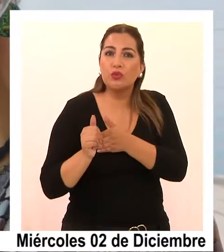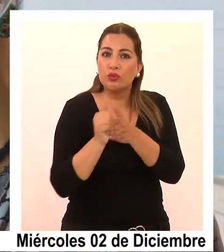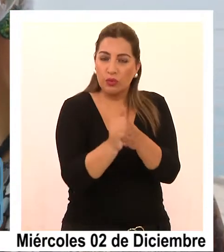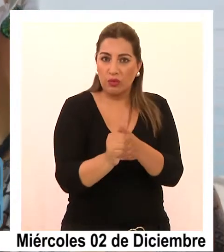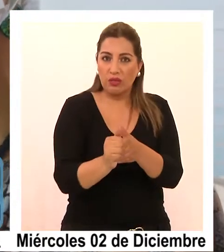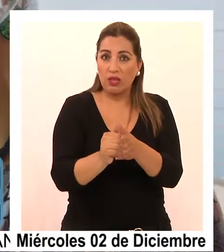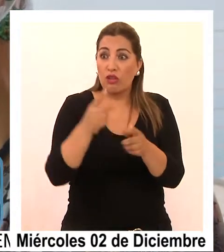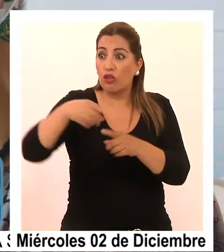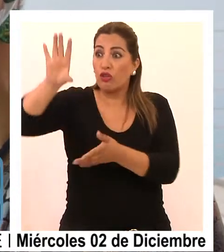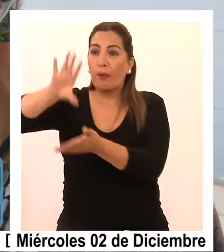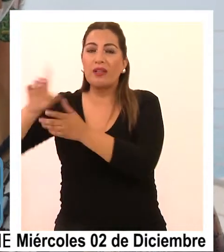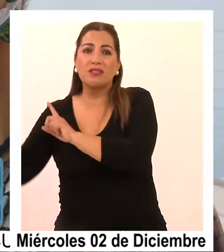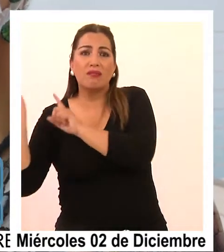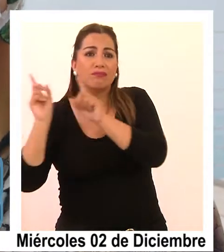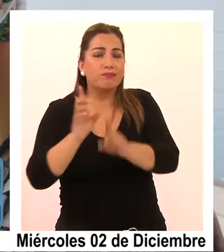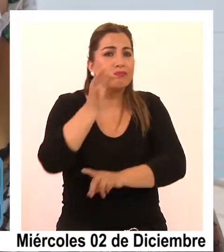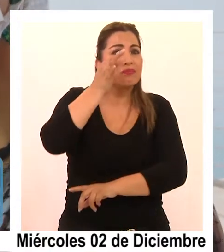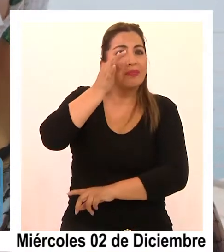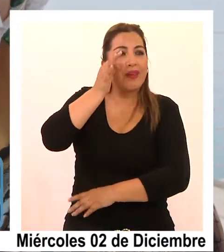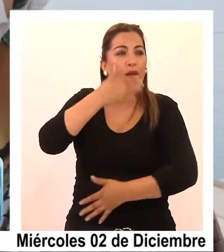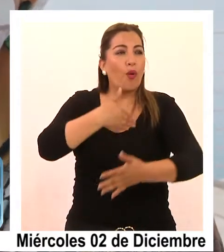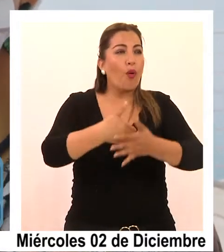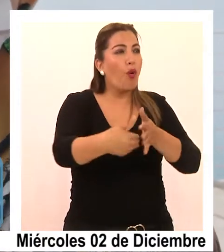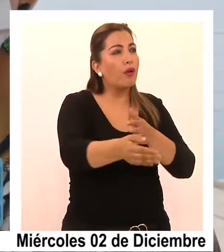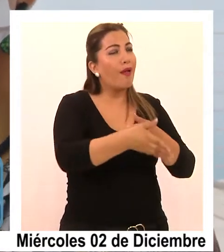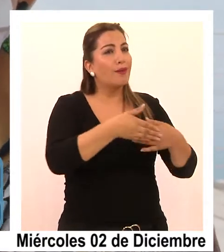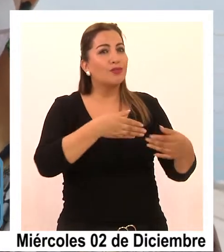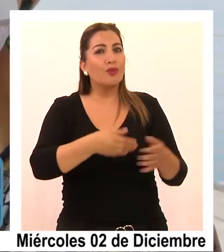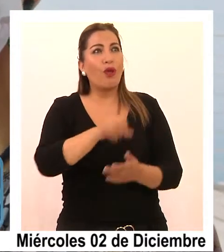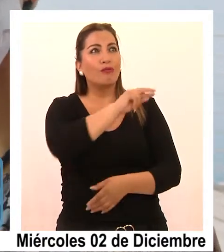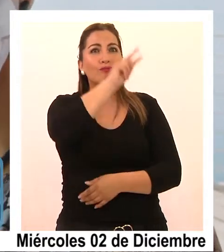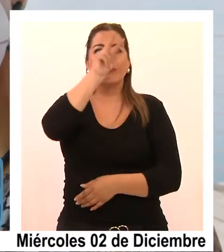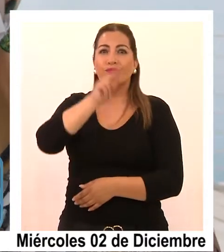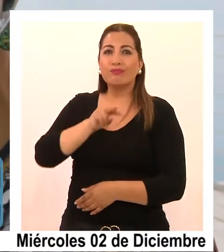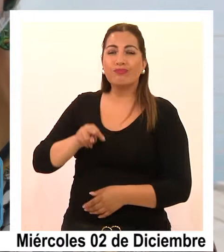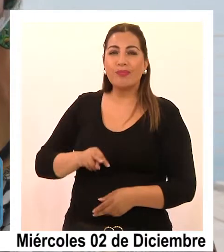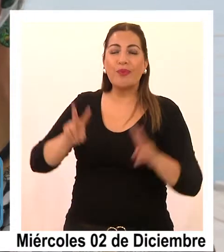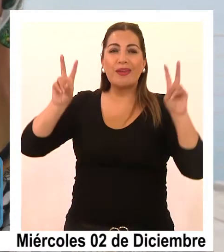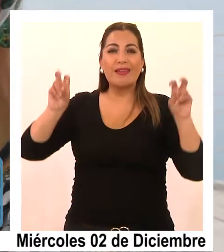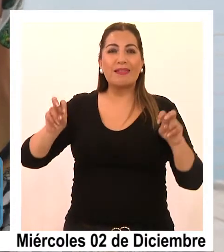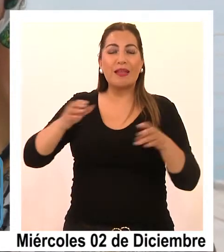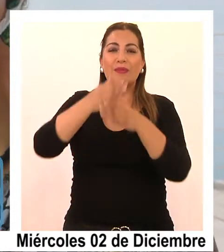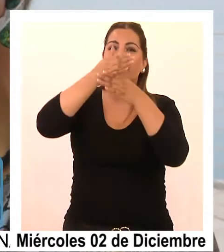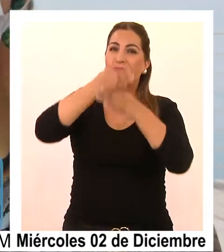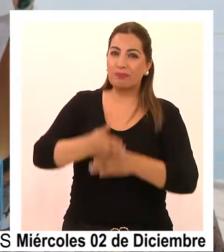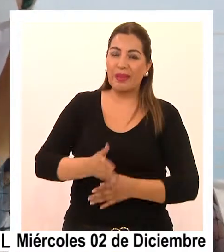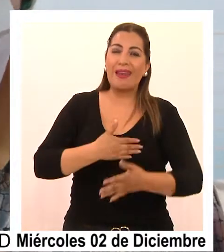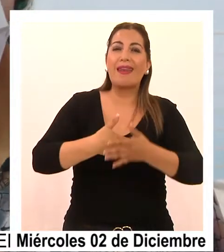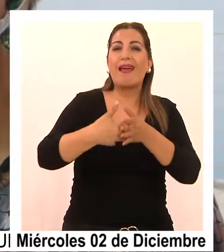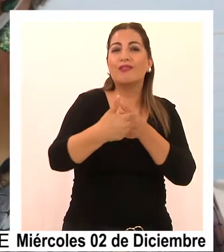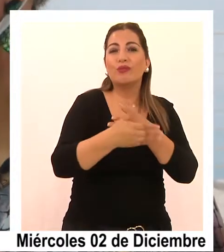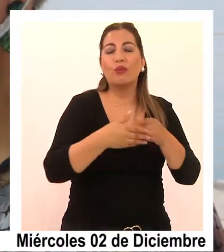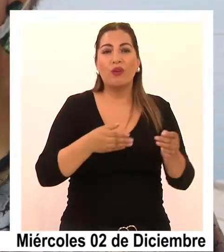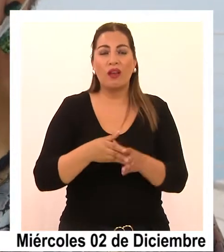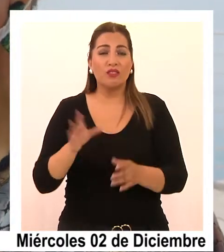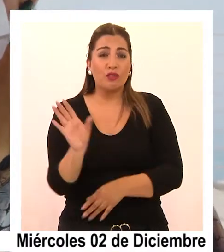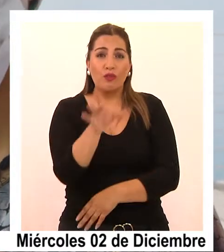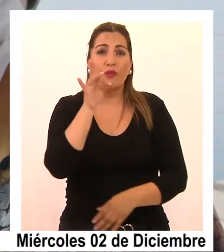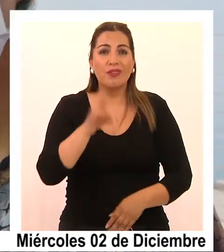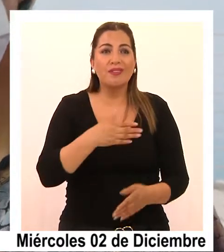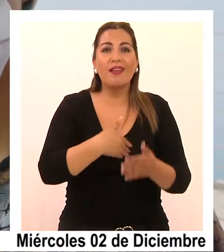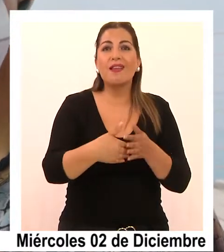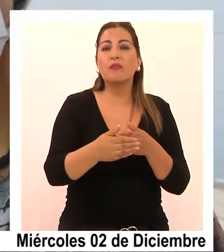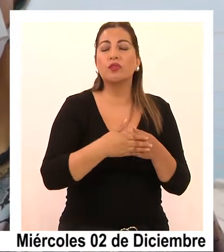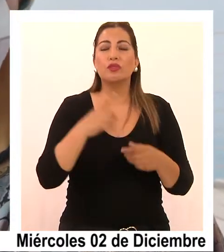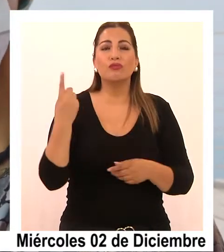personas de fuera aprecian la naturaleza, un uso sustentable de esta naturaleza. Se da cuenta que la naturaleza